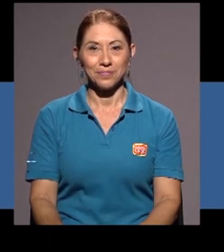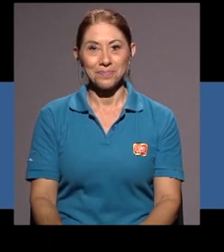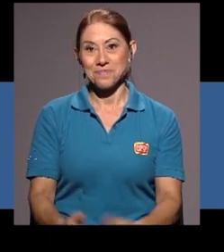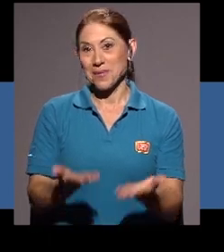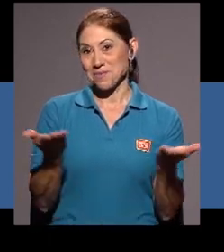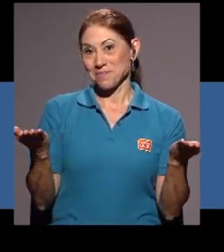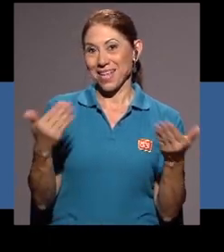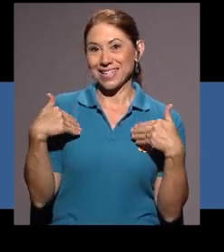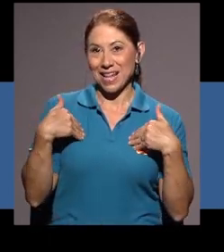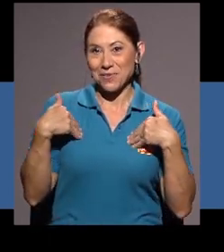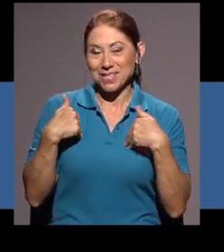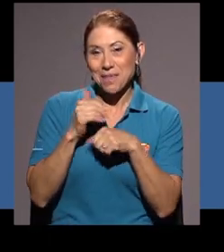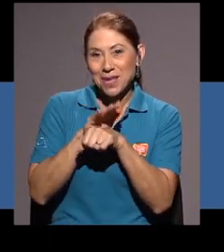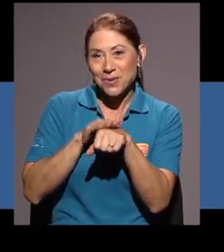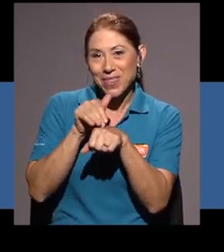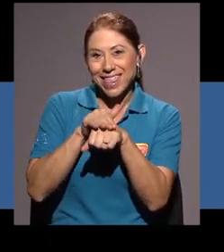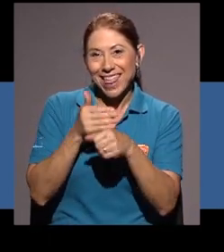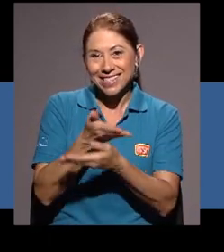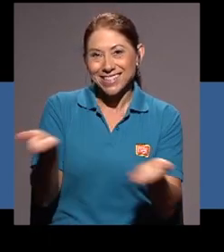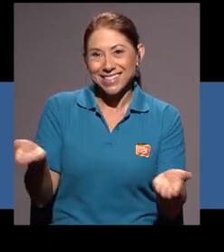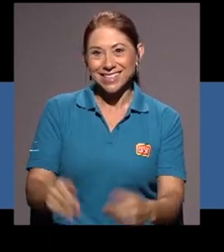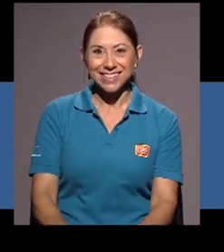Aquí están nuestras mascotitas.